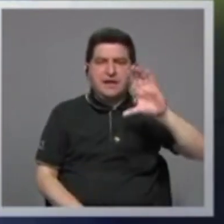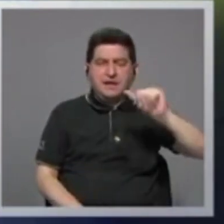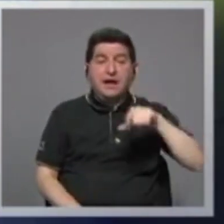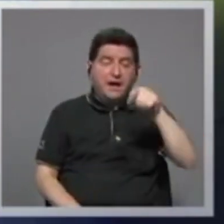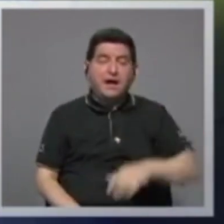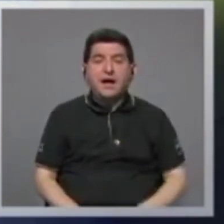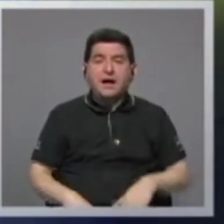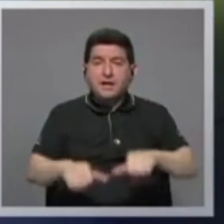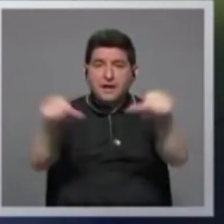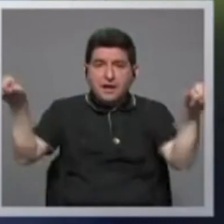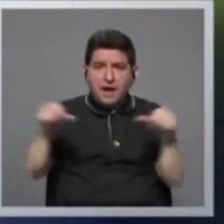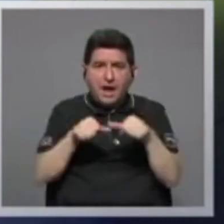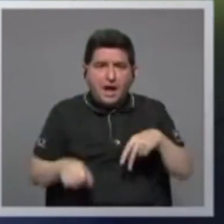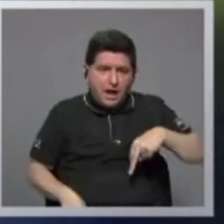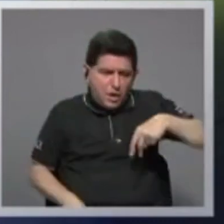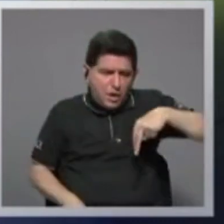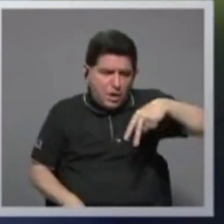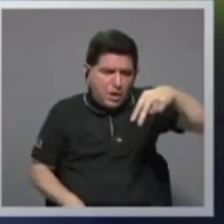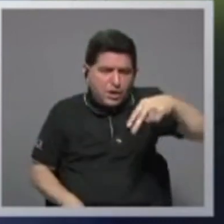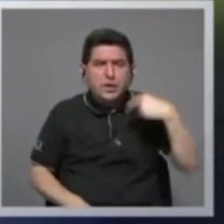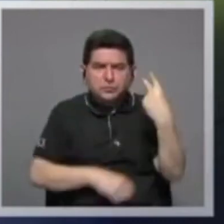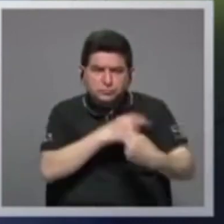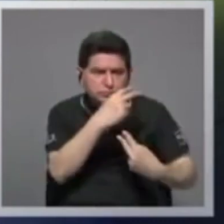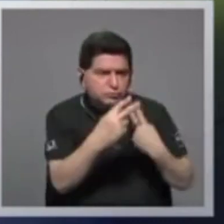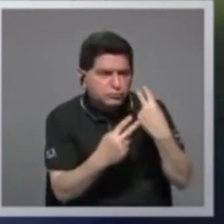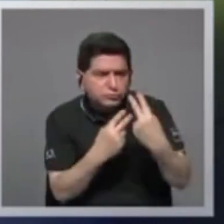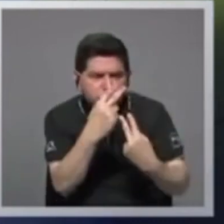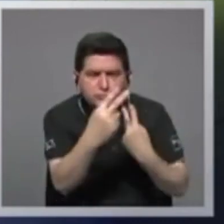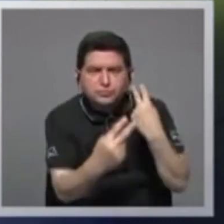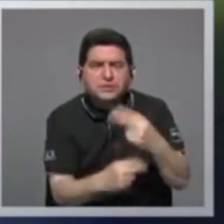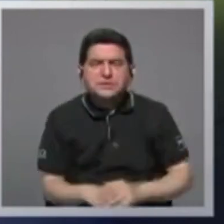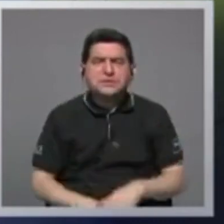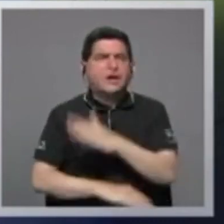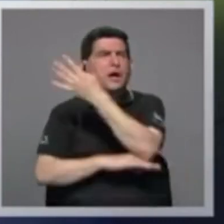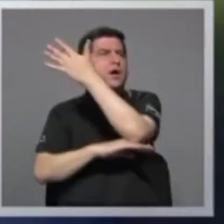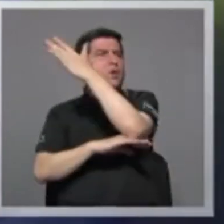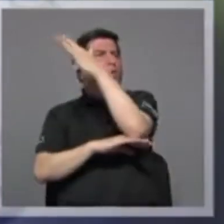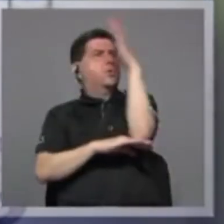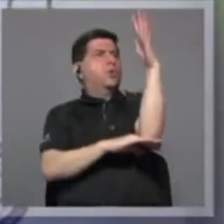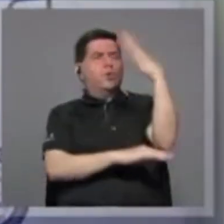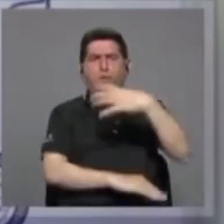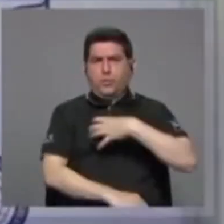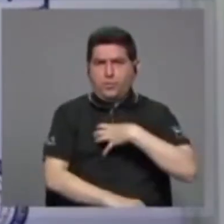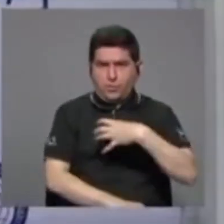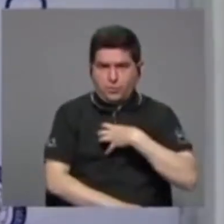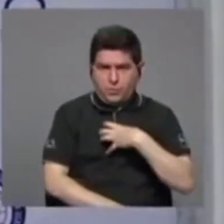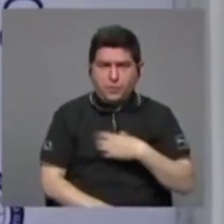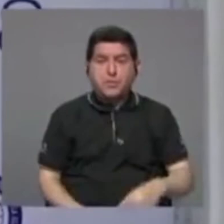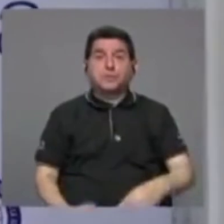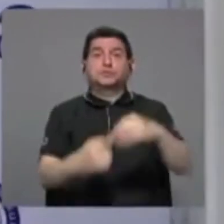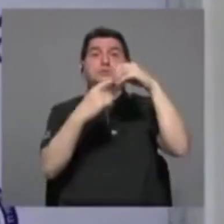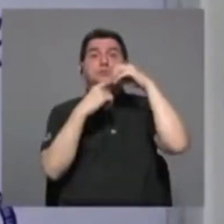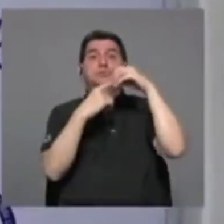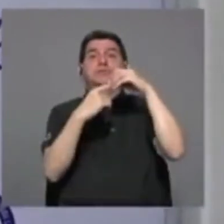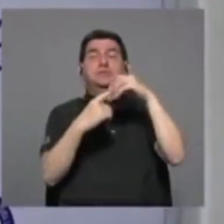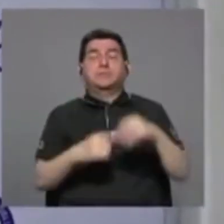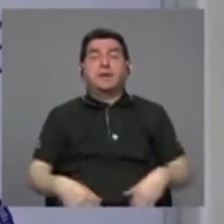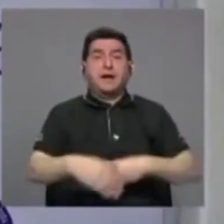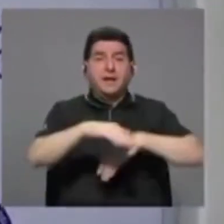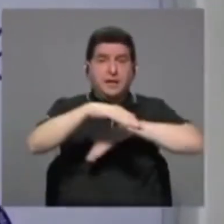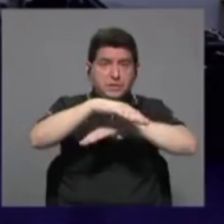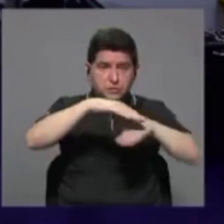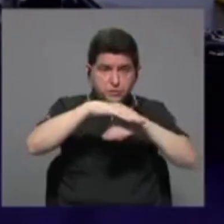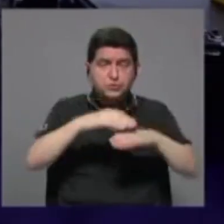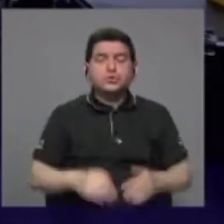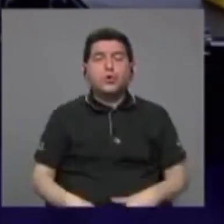guiados para recorrer y poder visitar los árboles característicos de las principales subregiones, de la